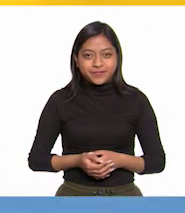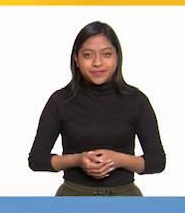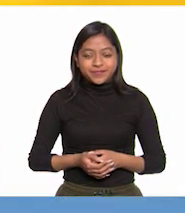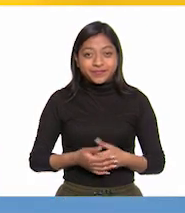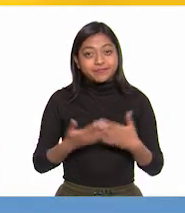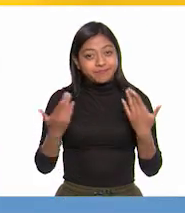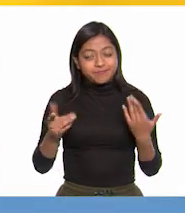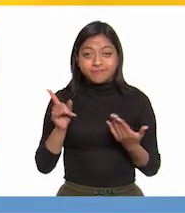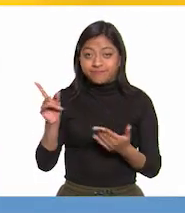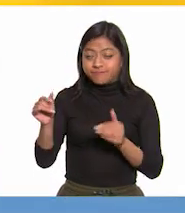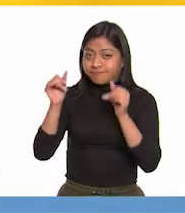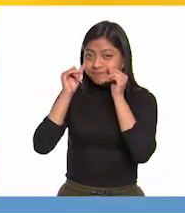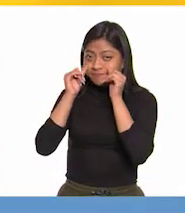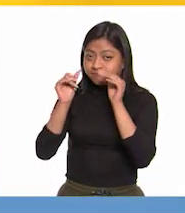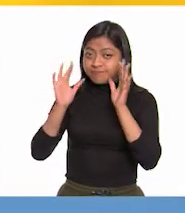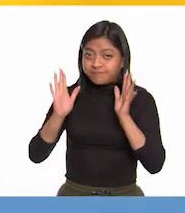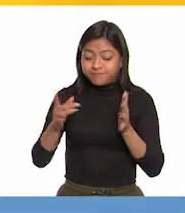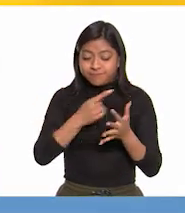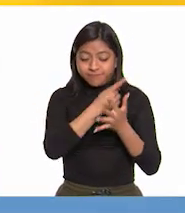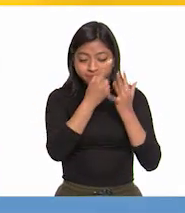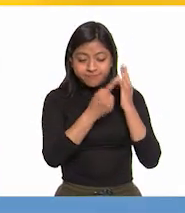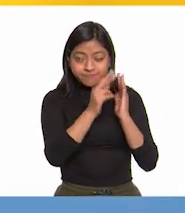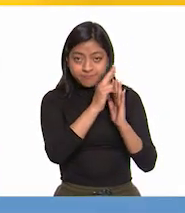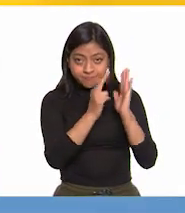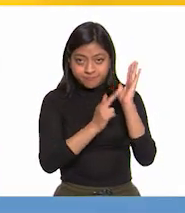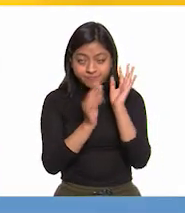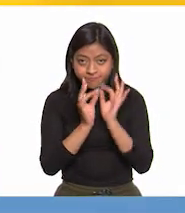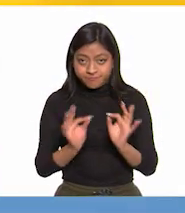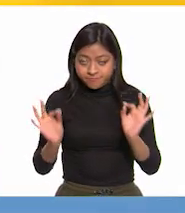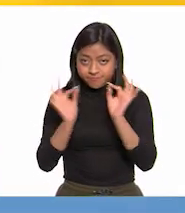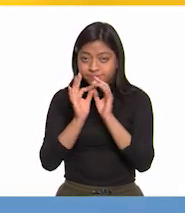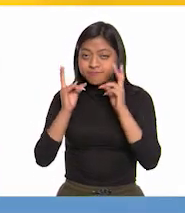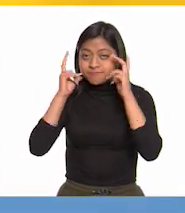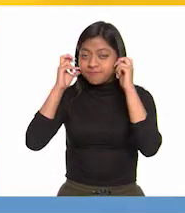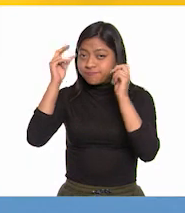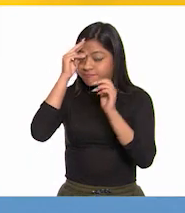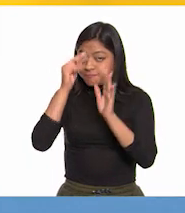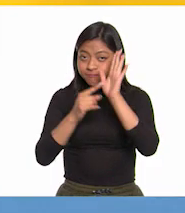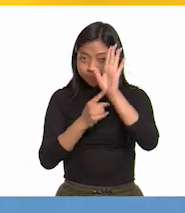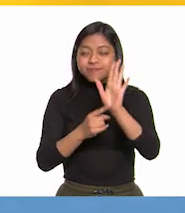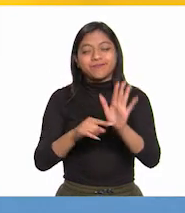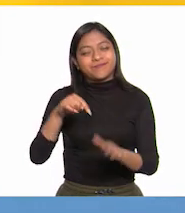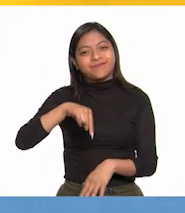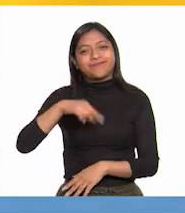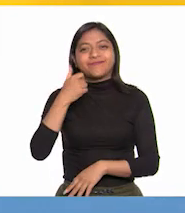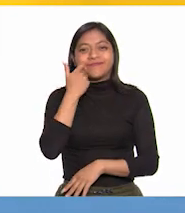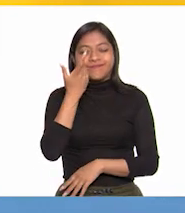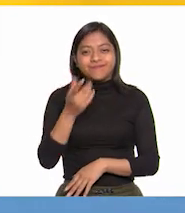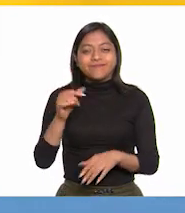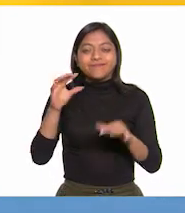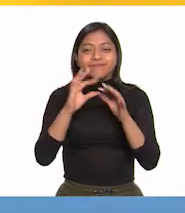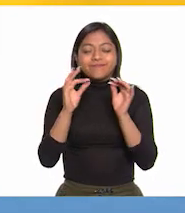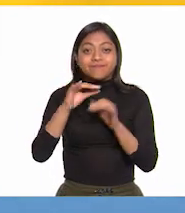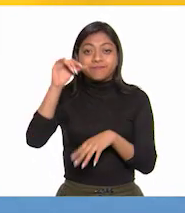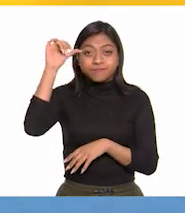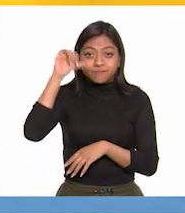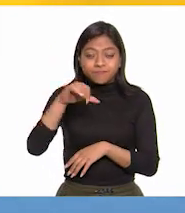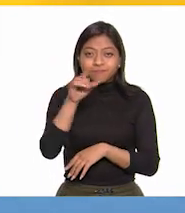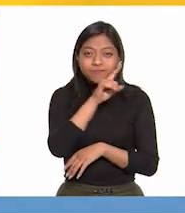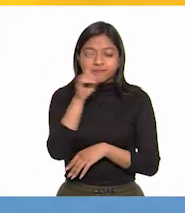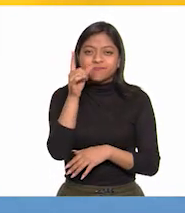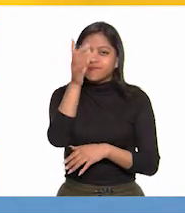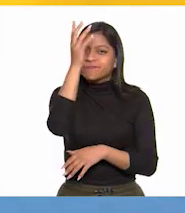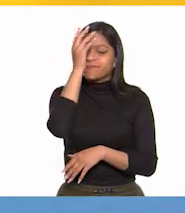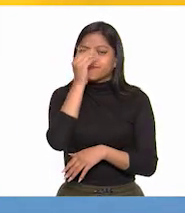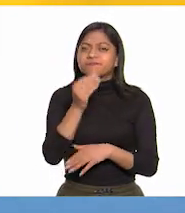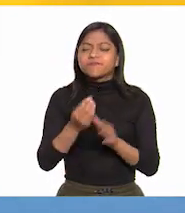Después de haber escuchado los importantes consejos de Ajo Listo, quiero decirles que el día de hoy comenzaremos a estudiar una nueva etapa